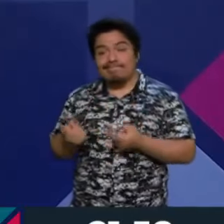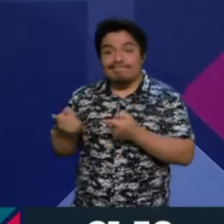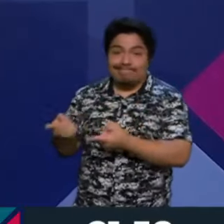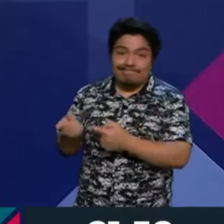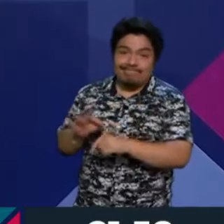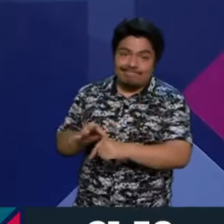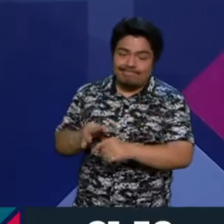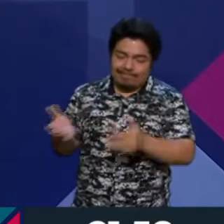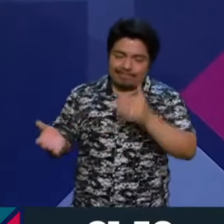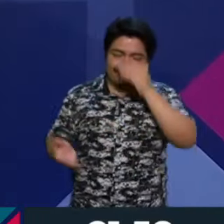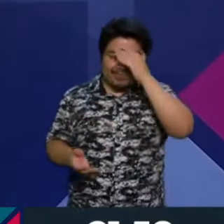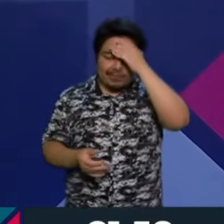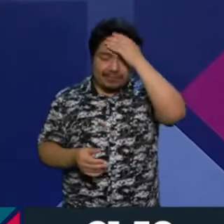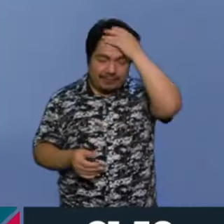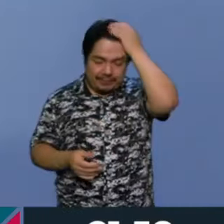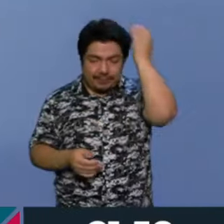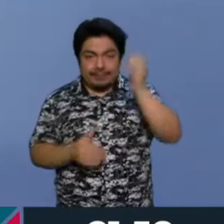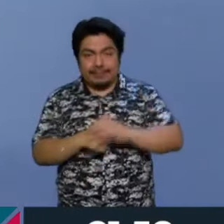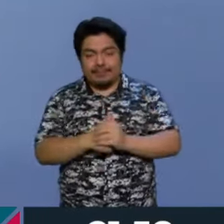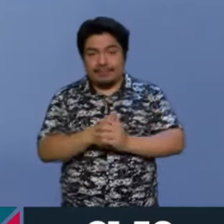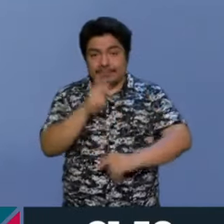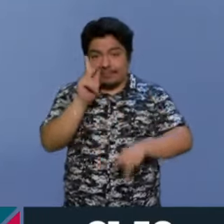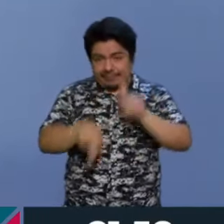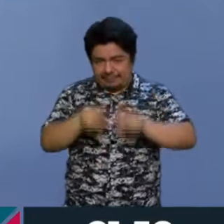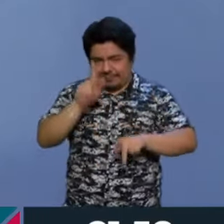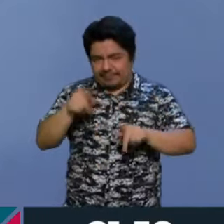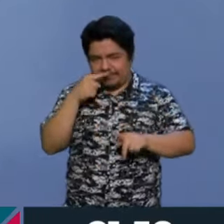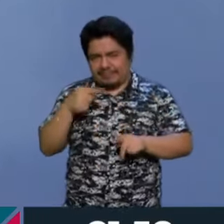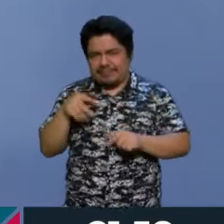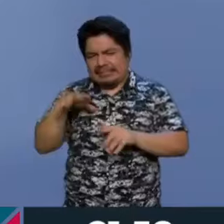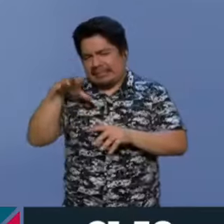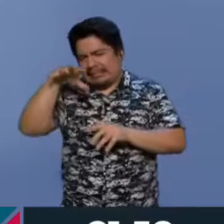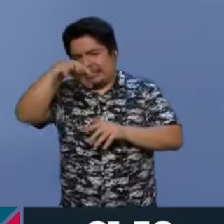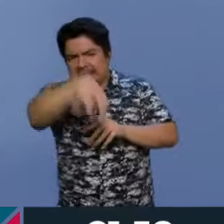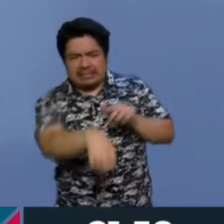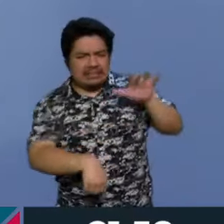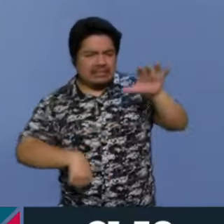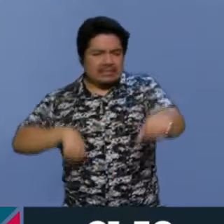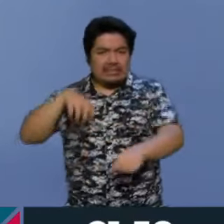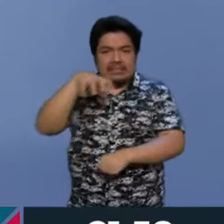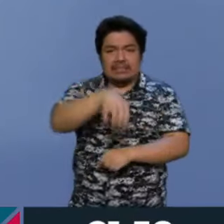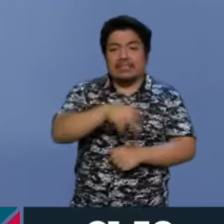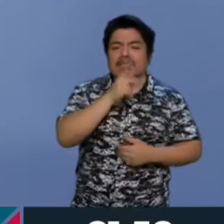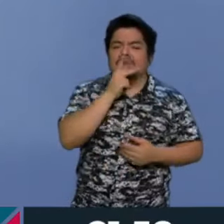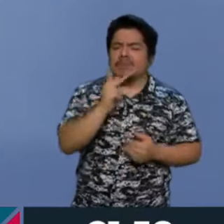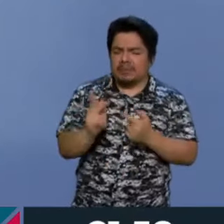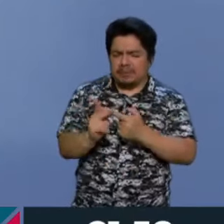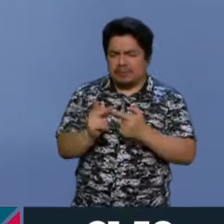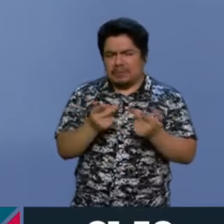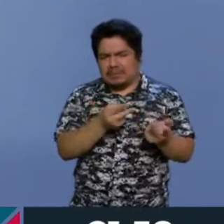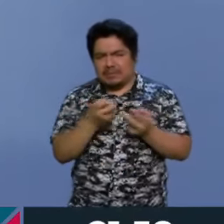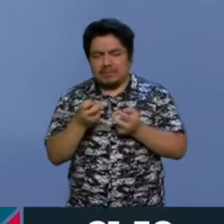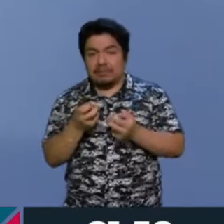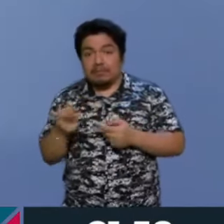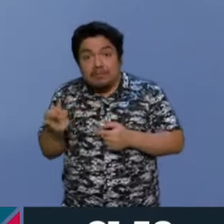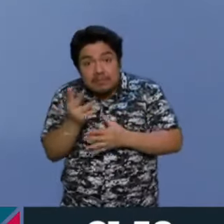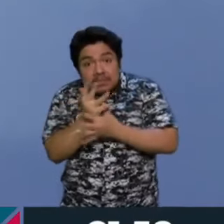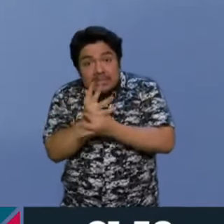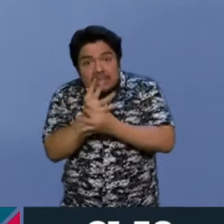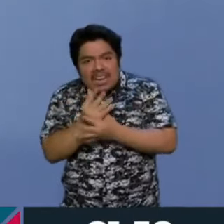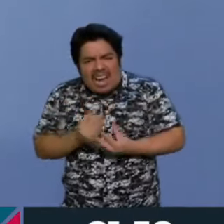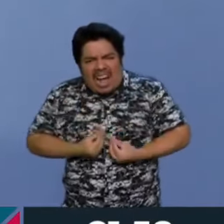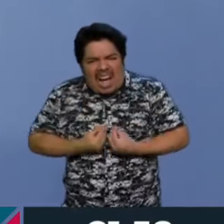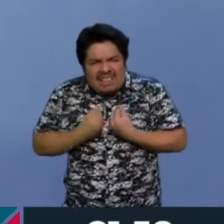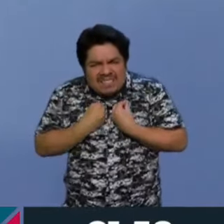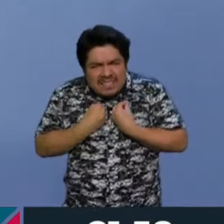realidad. Y también, ahorita que hablabas de la apropiación que se hace de los conceptos, a mí la que me parece una de las más delicadas es que se apropien de la vida.